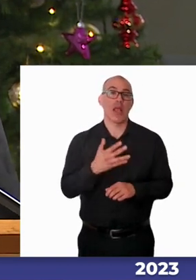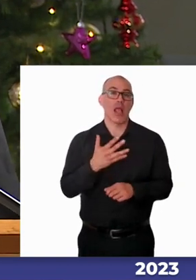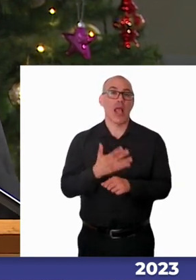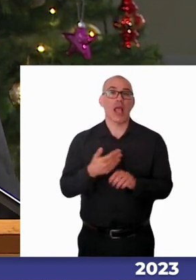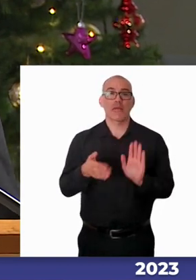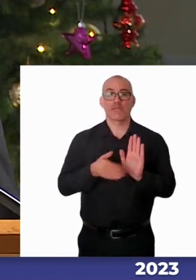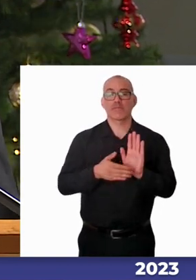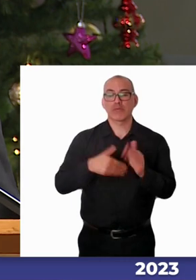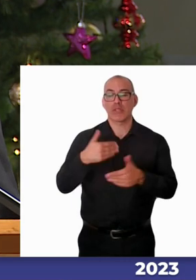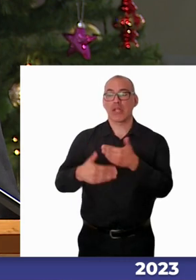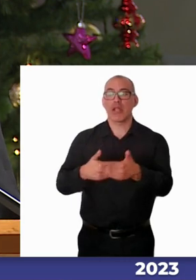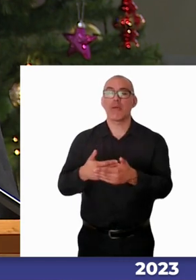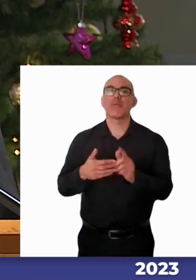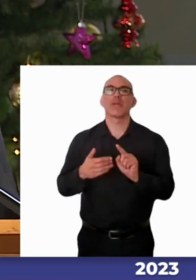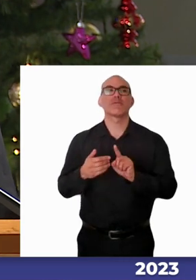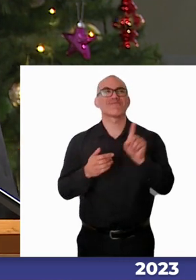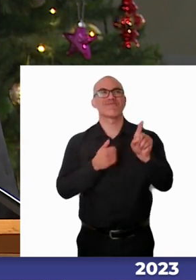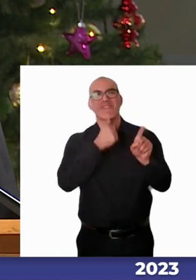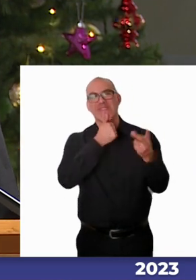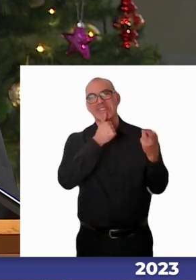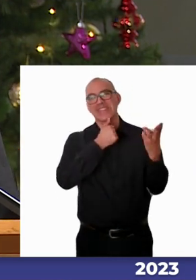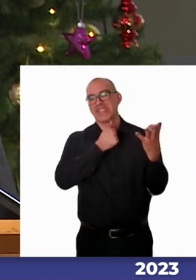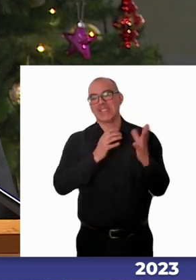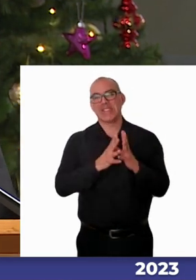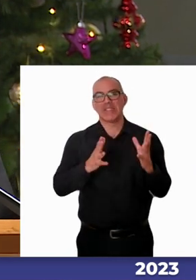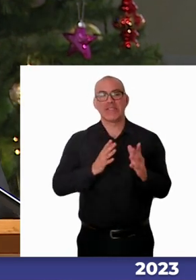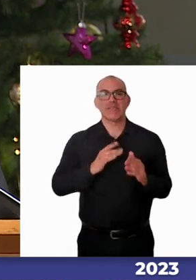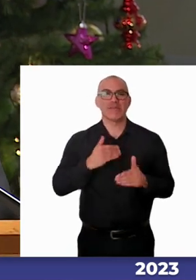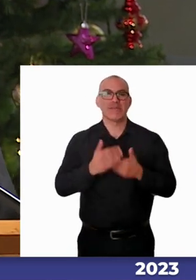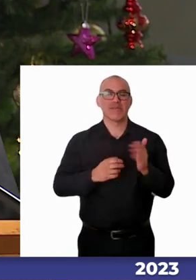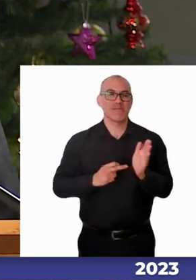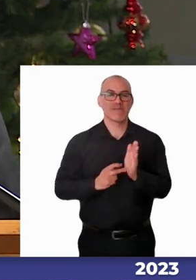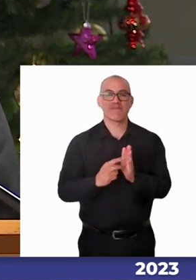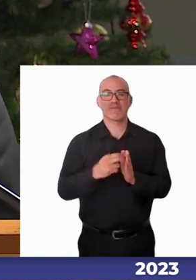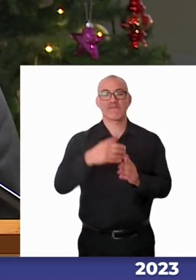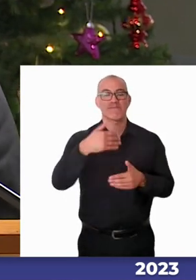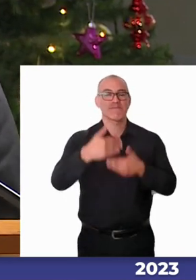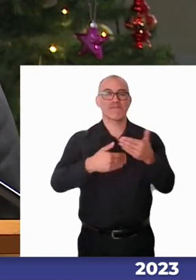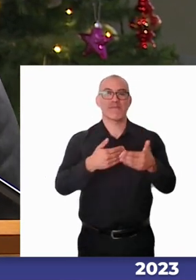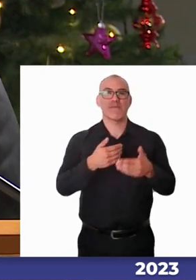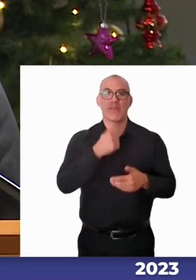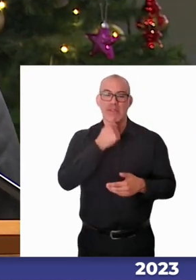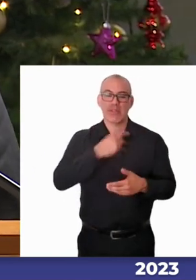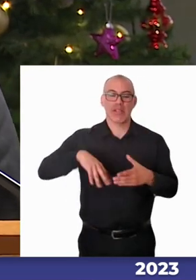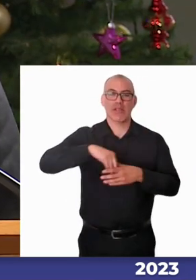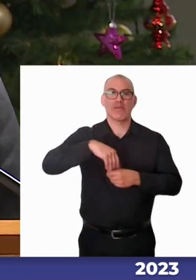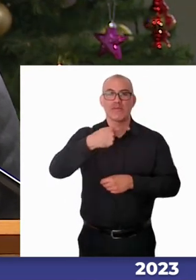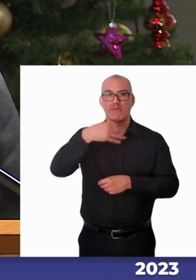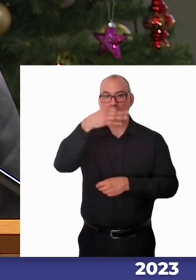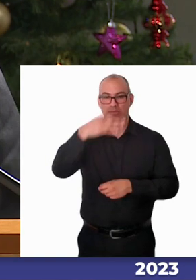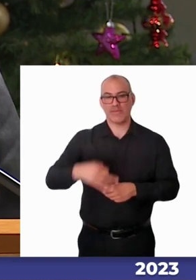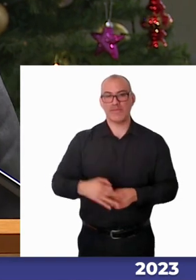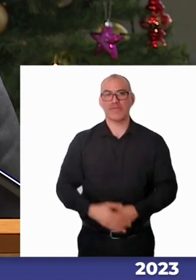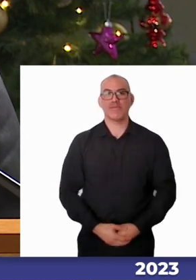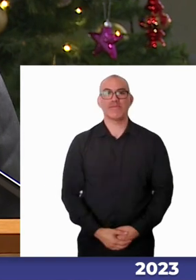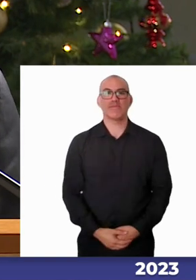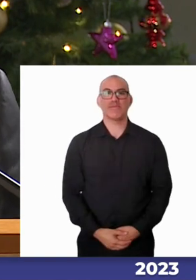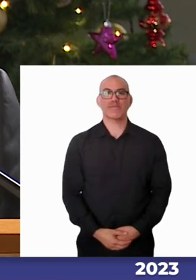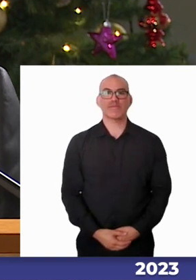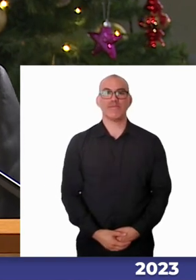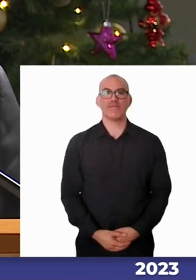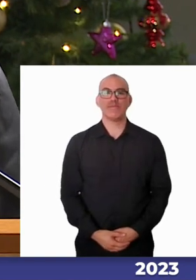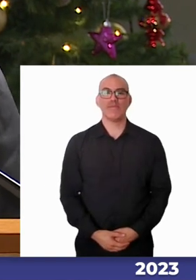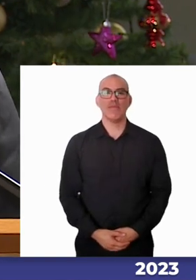queda bastante camino por recorrer para alcanzar una inclusión cabal. Junto con